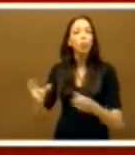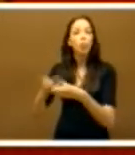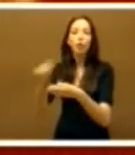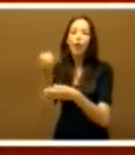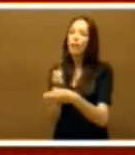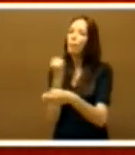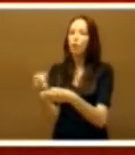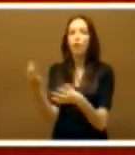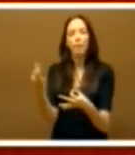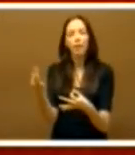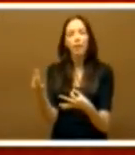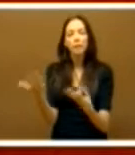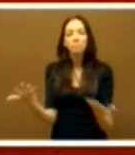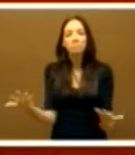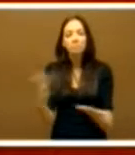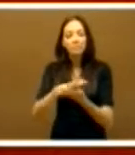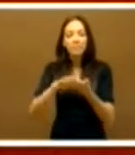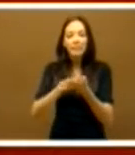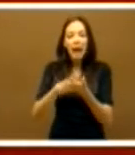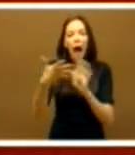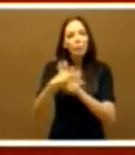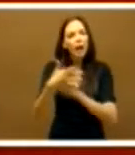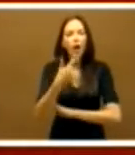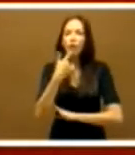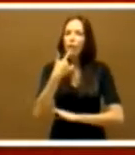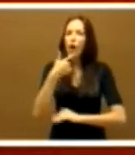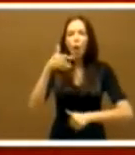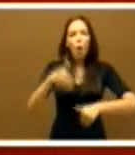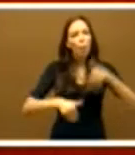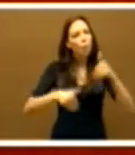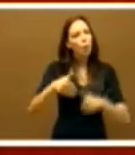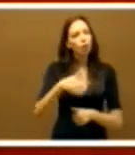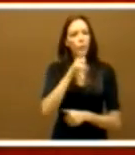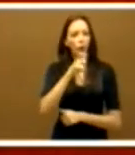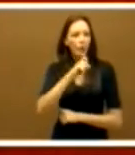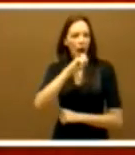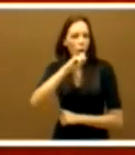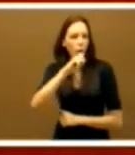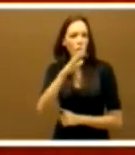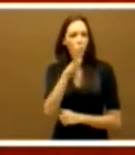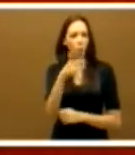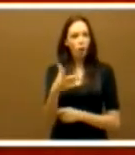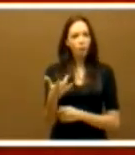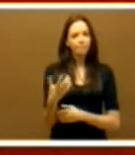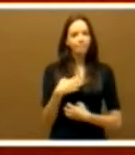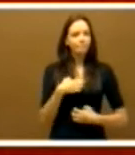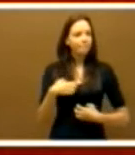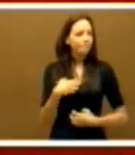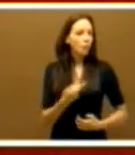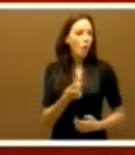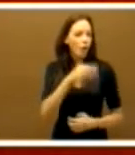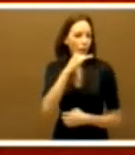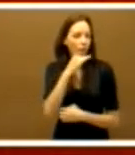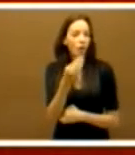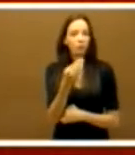Y se han argumentado que ha sido un voto visceral, un voto por el rencor, un voto del ajuste de cuentas y yo tengo que